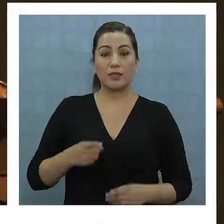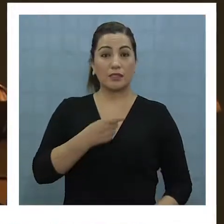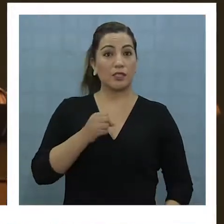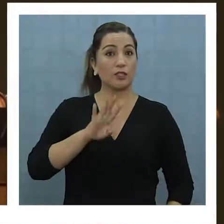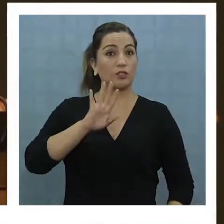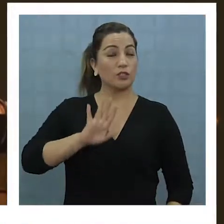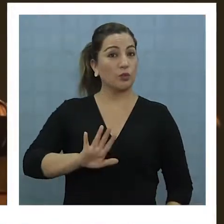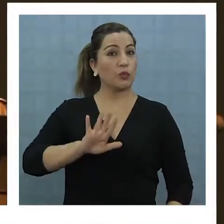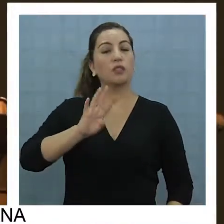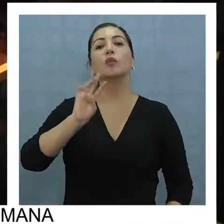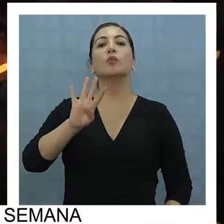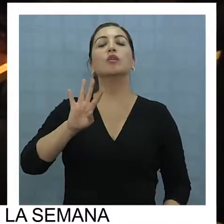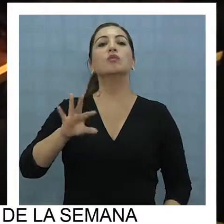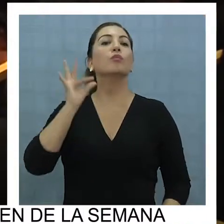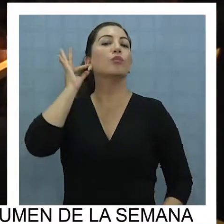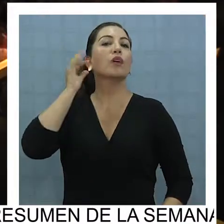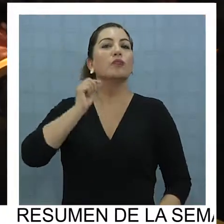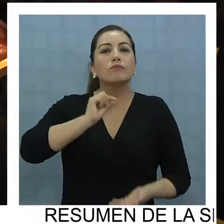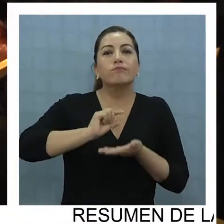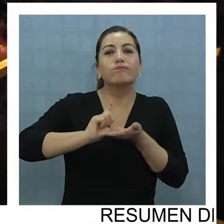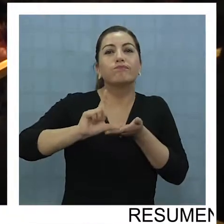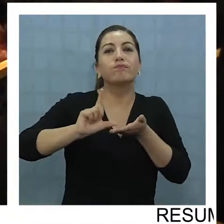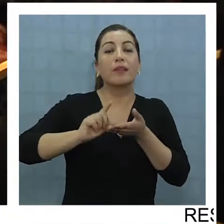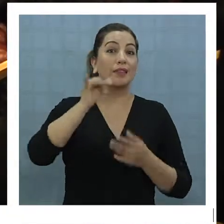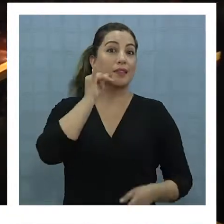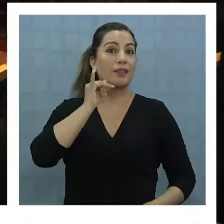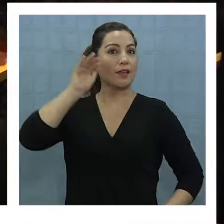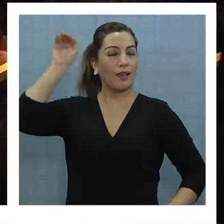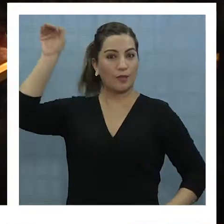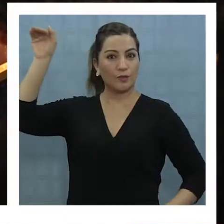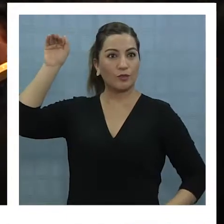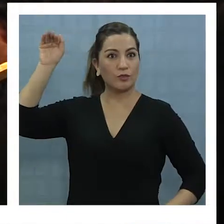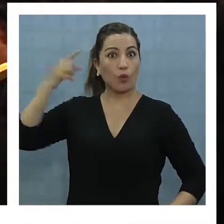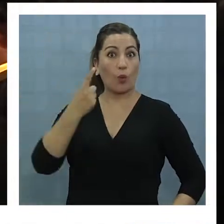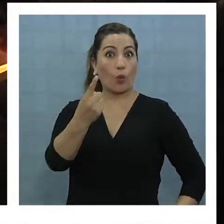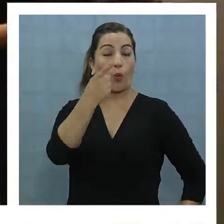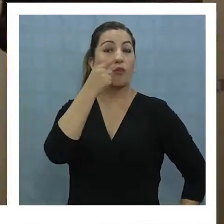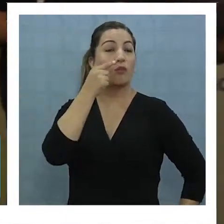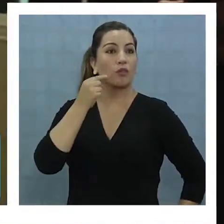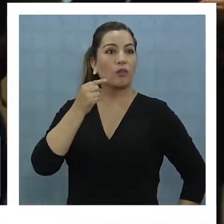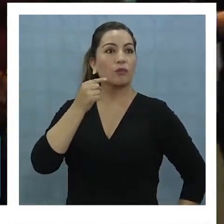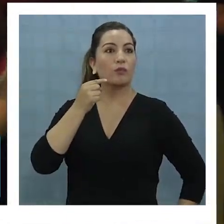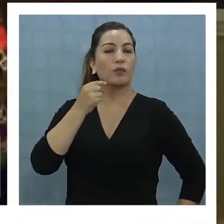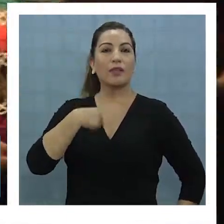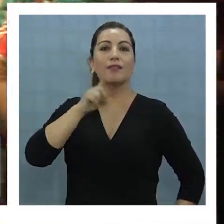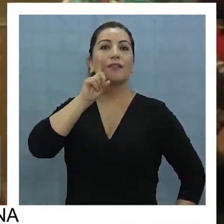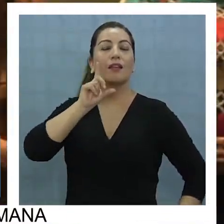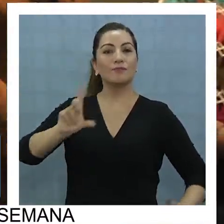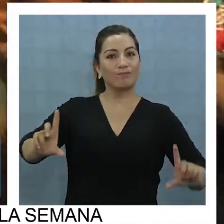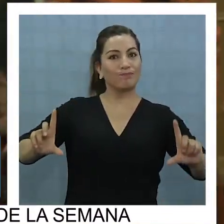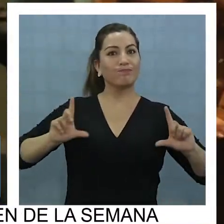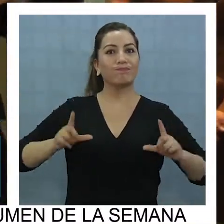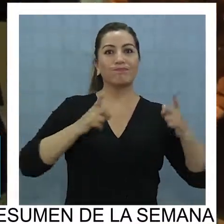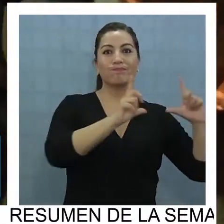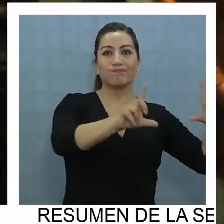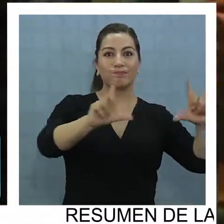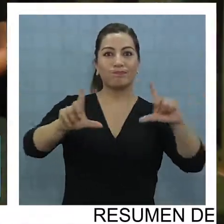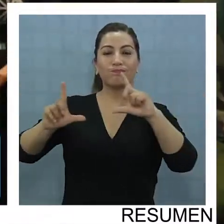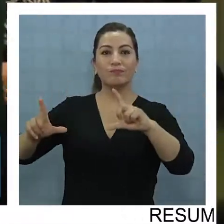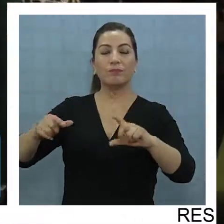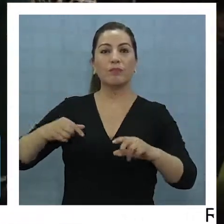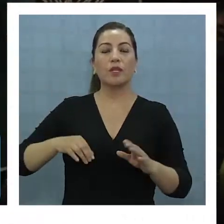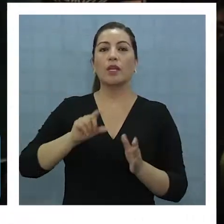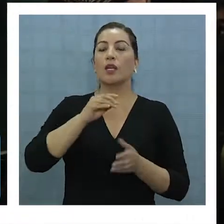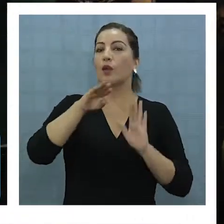154 mujeres emprendedoras de Iquique y Alto Picio y un varón recibieron su certificado del programa Yo